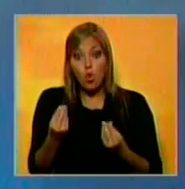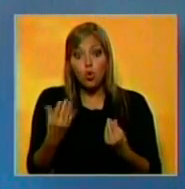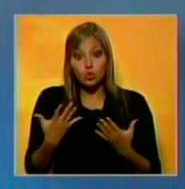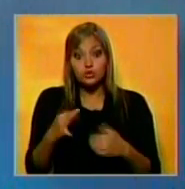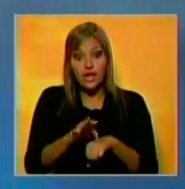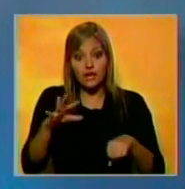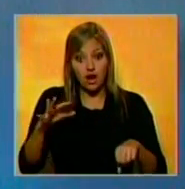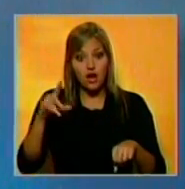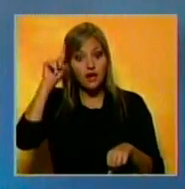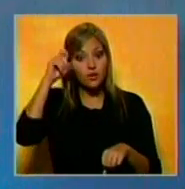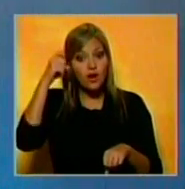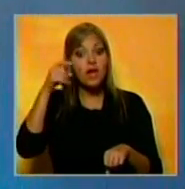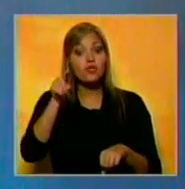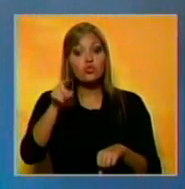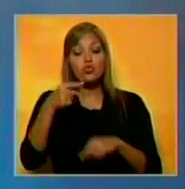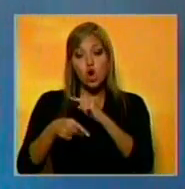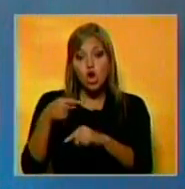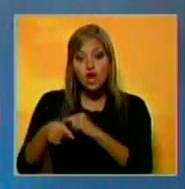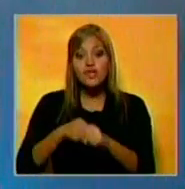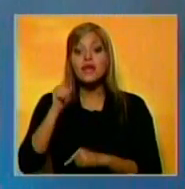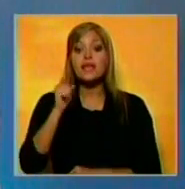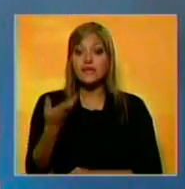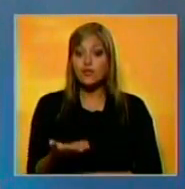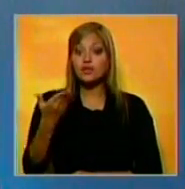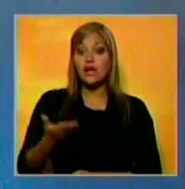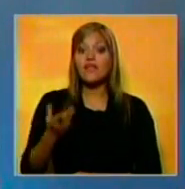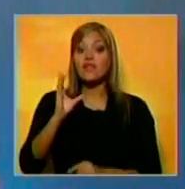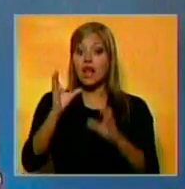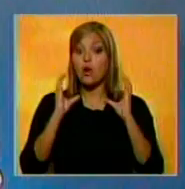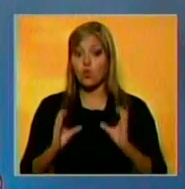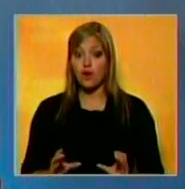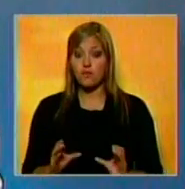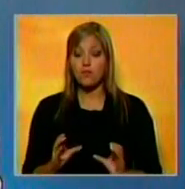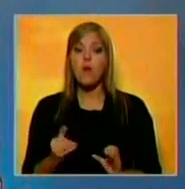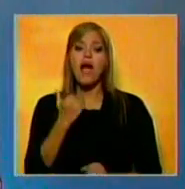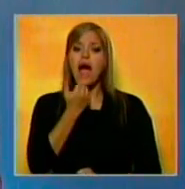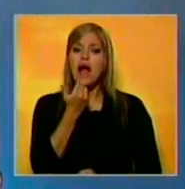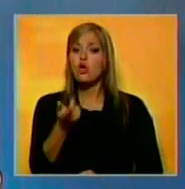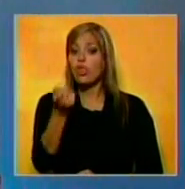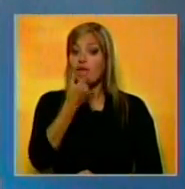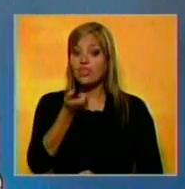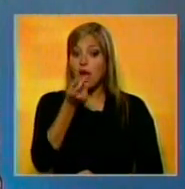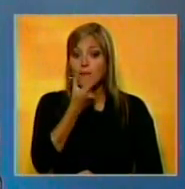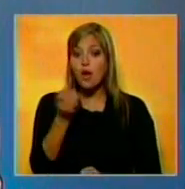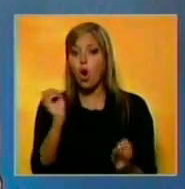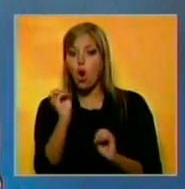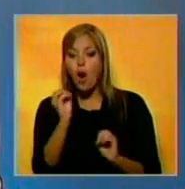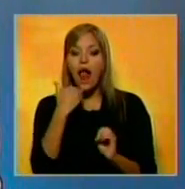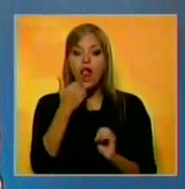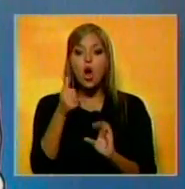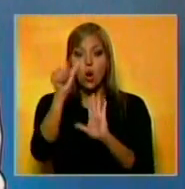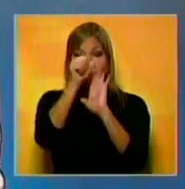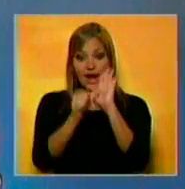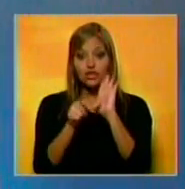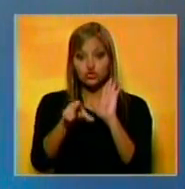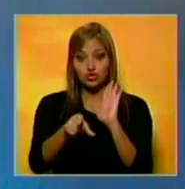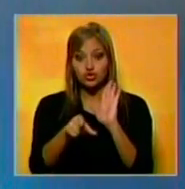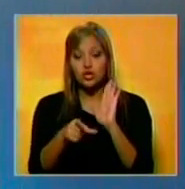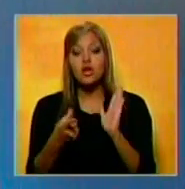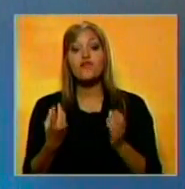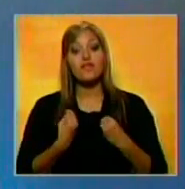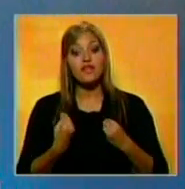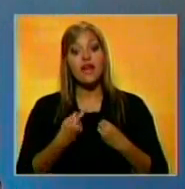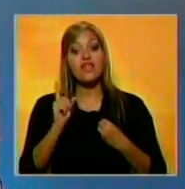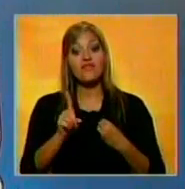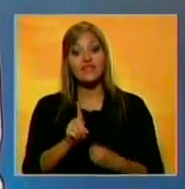Recuerde siempre que sus acciones de cada día tienen repercusión en su cuerpo. Para cualquier tipo de tratamiento o intervención que vaya a realizarse, su guía